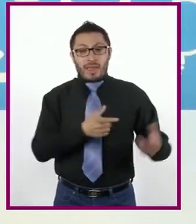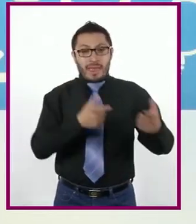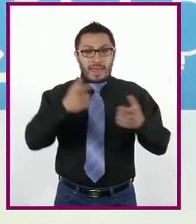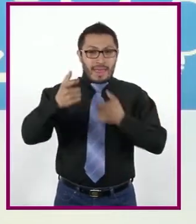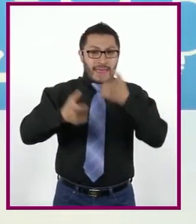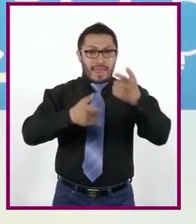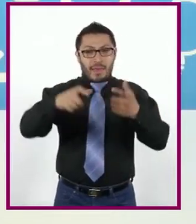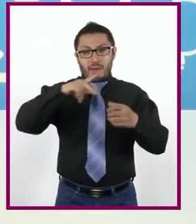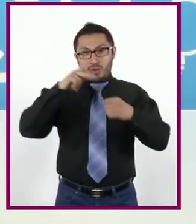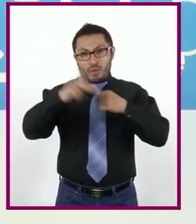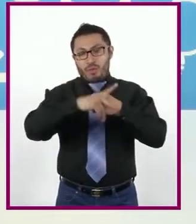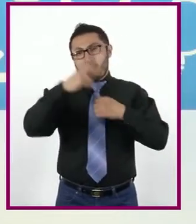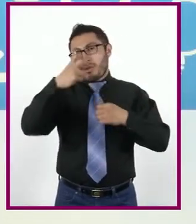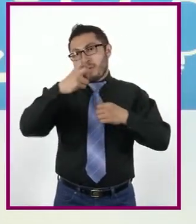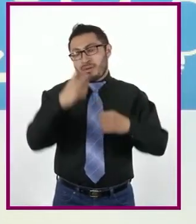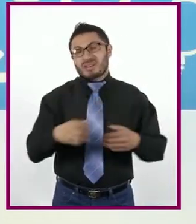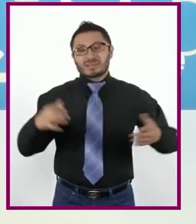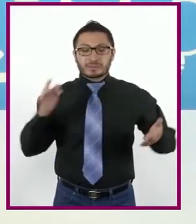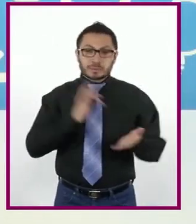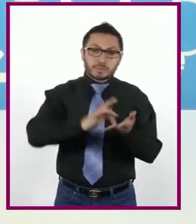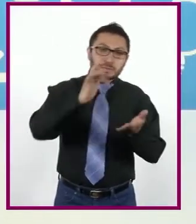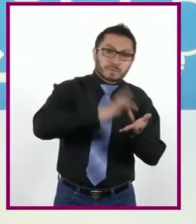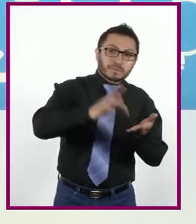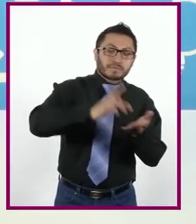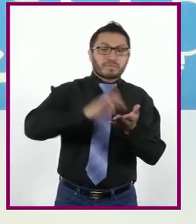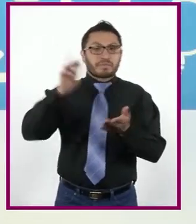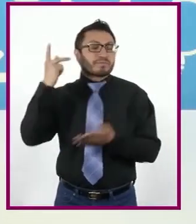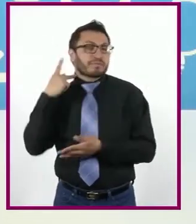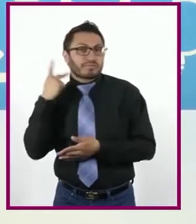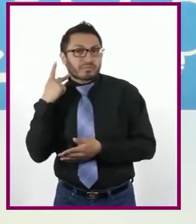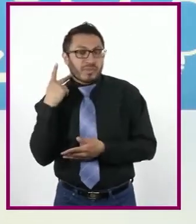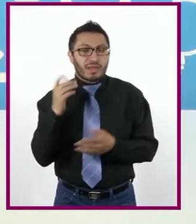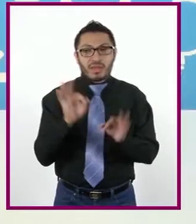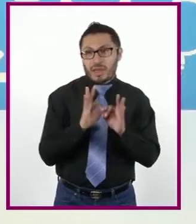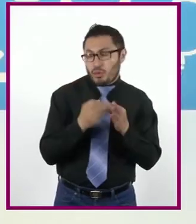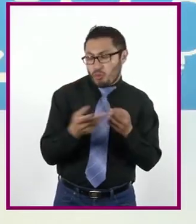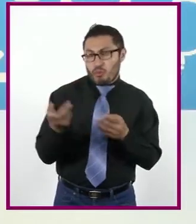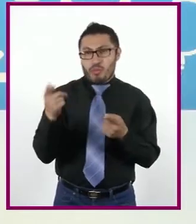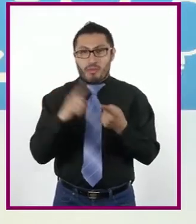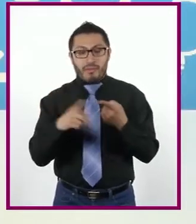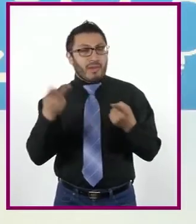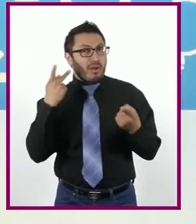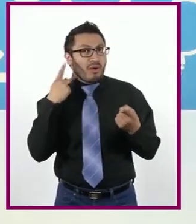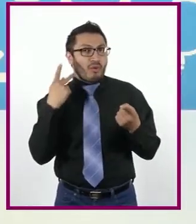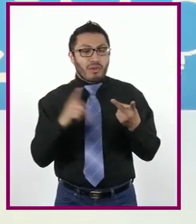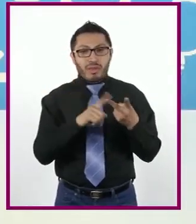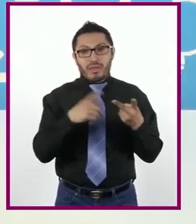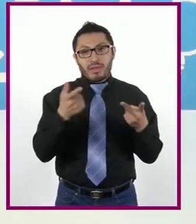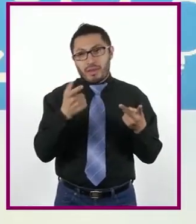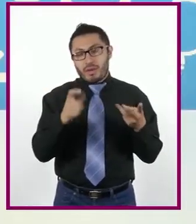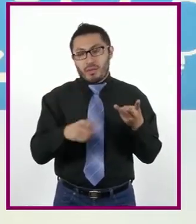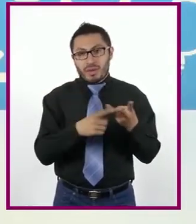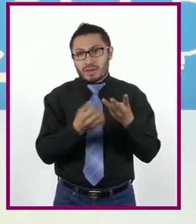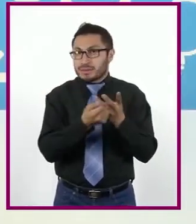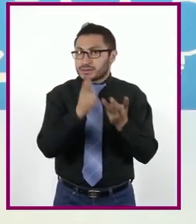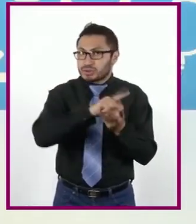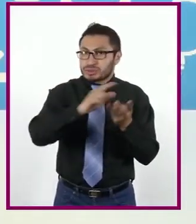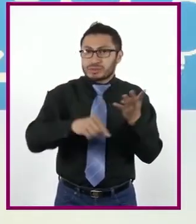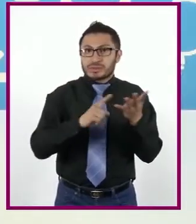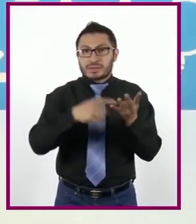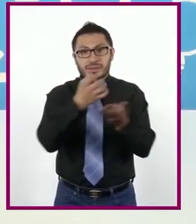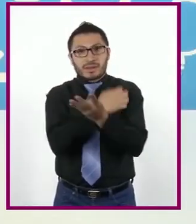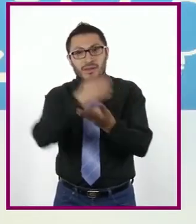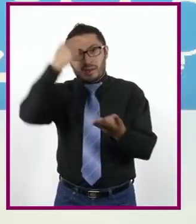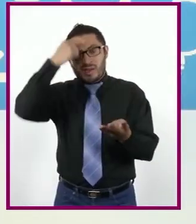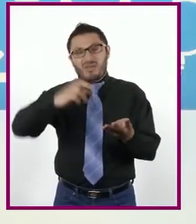país y con ello implementar políticas económicas, sociales y educativas para mejorar